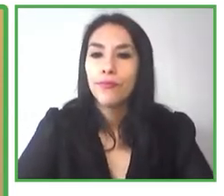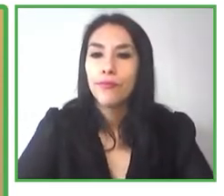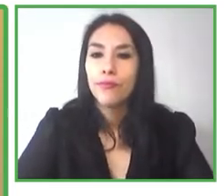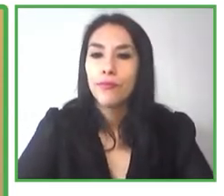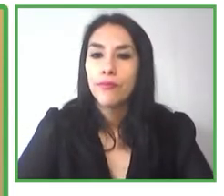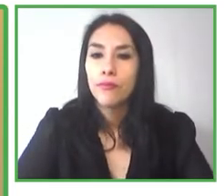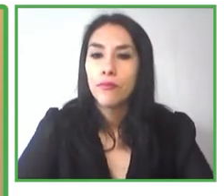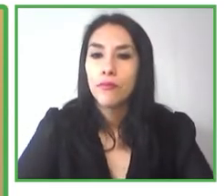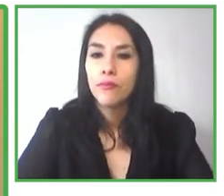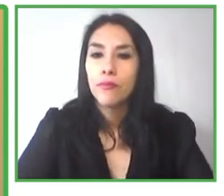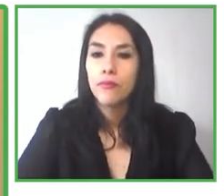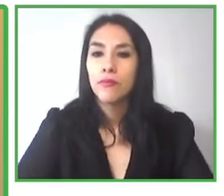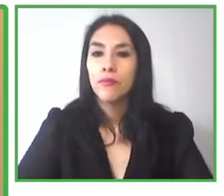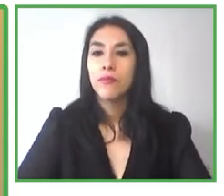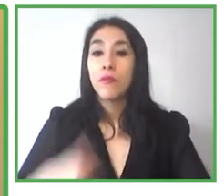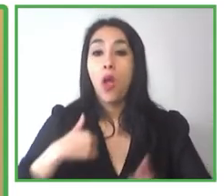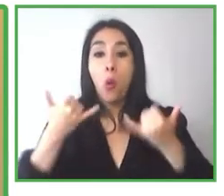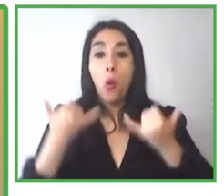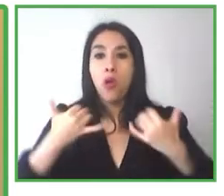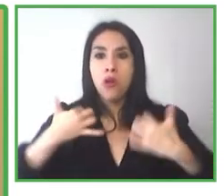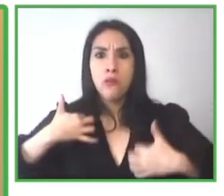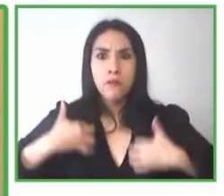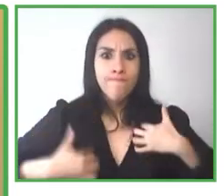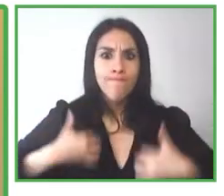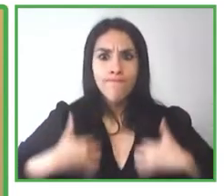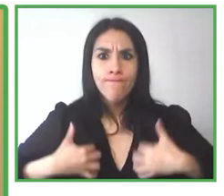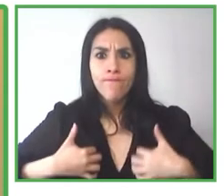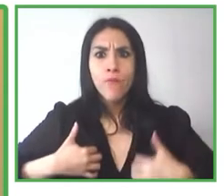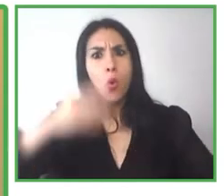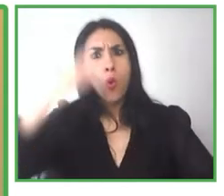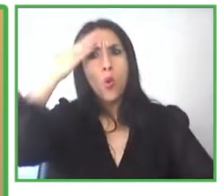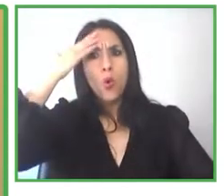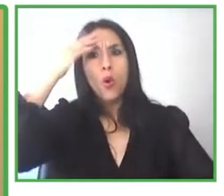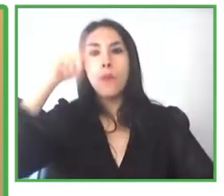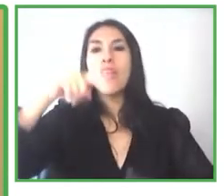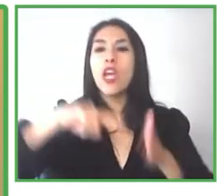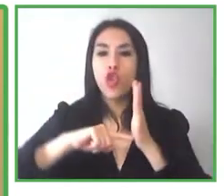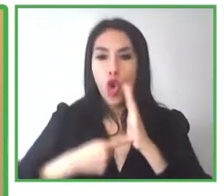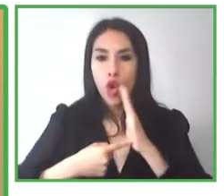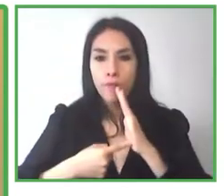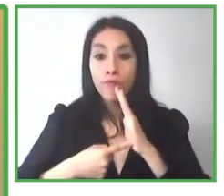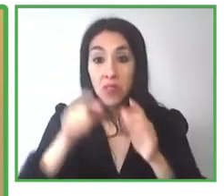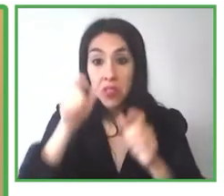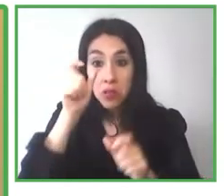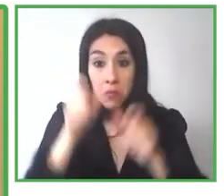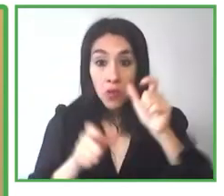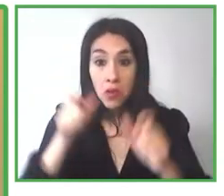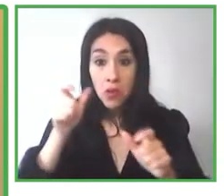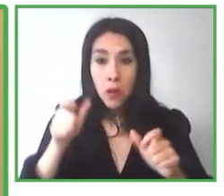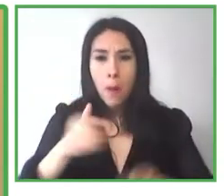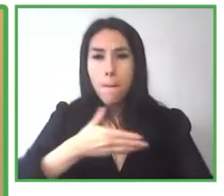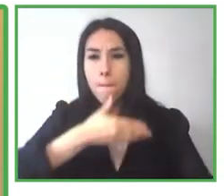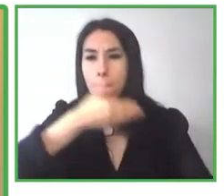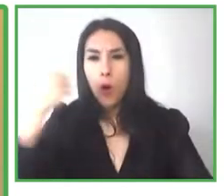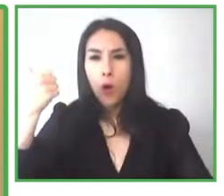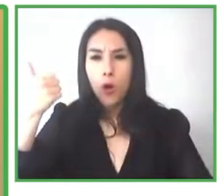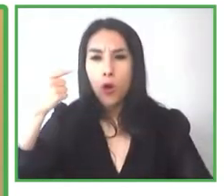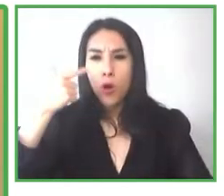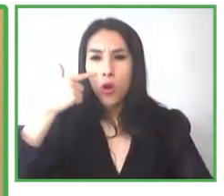A mí me ha interesado la posibilidad que tiene la tecnología de mejorar la vida de las personas desde que soy un niño.